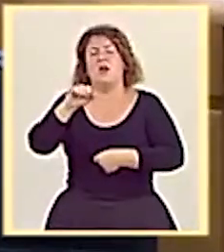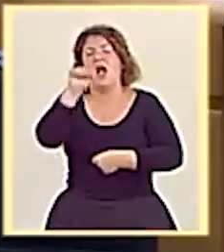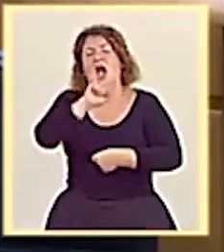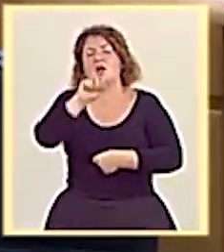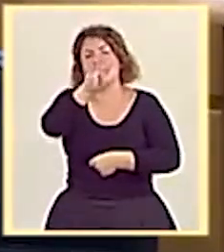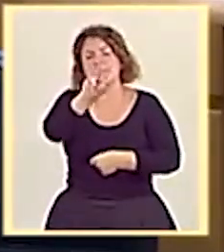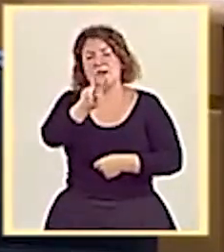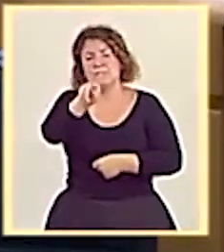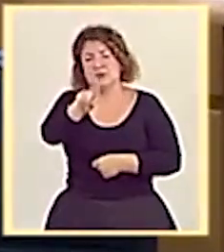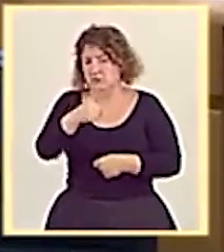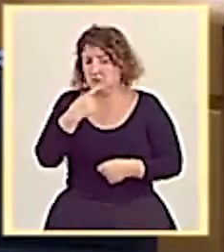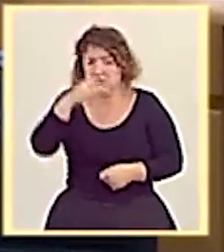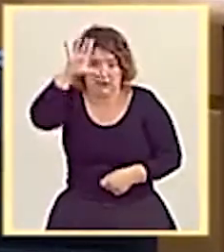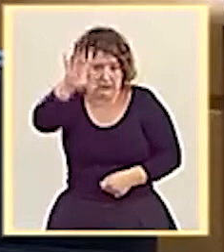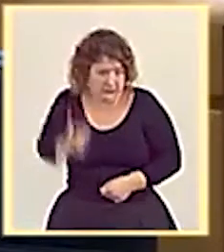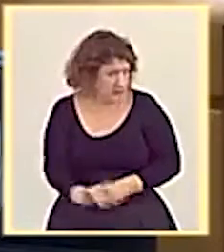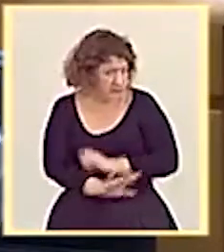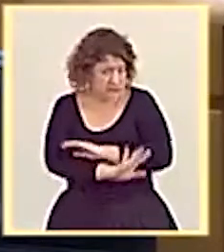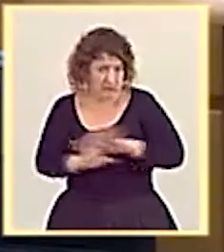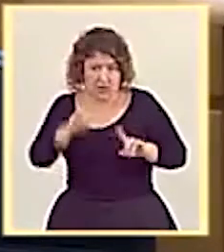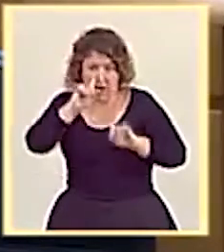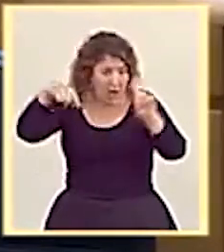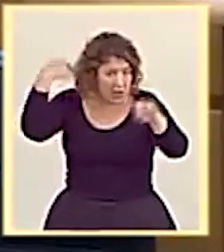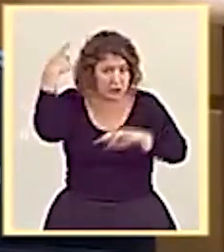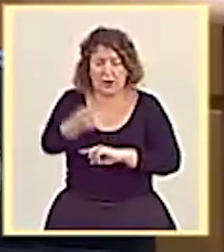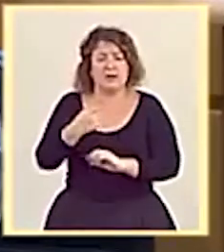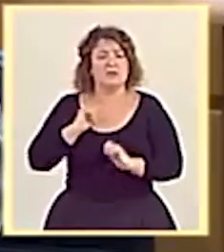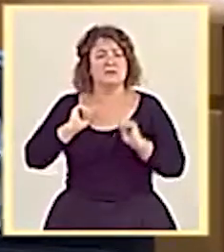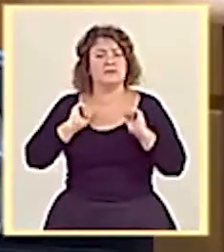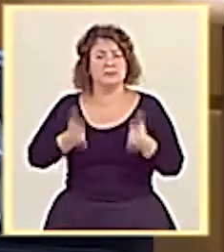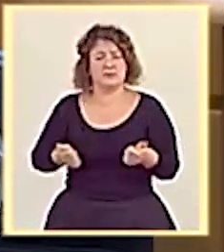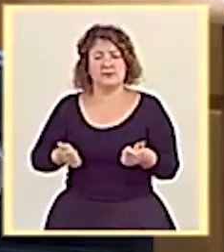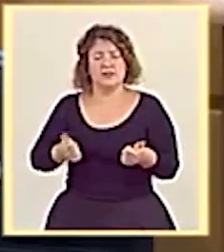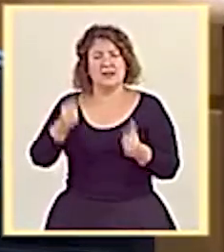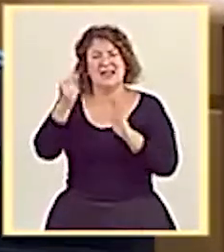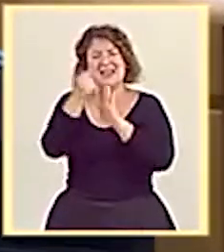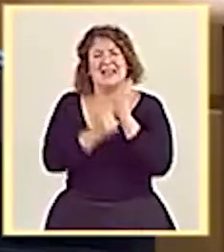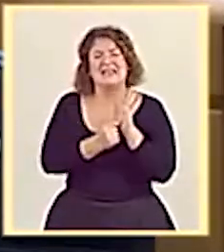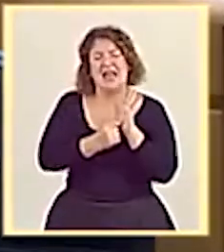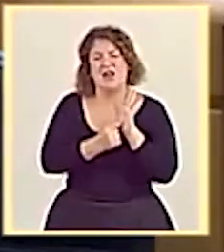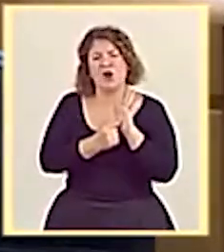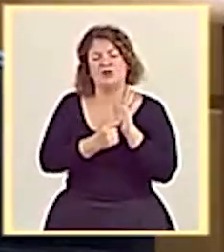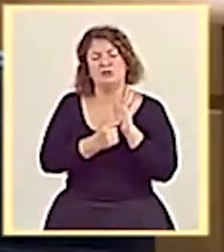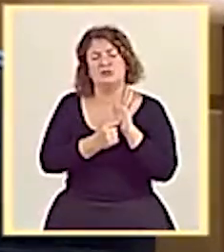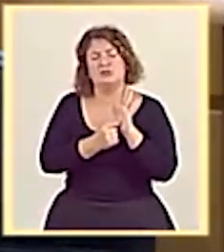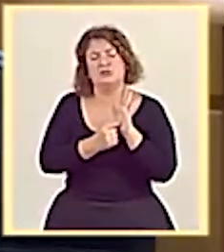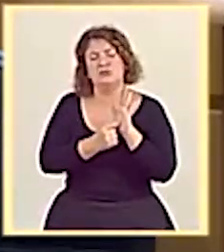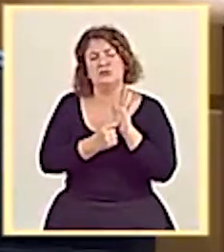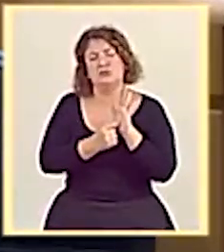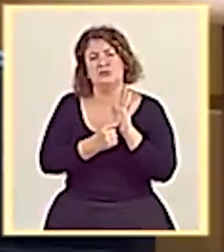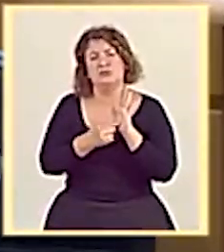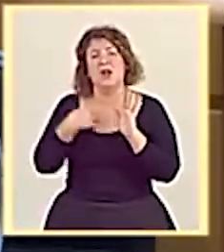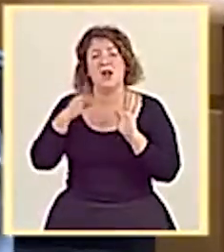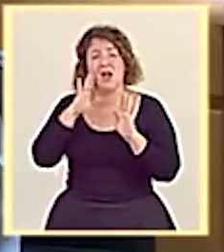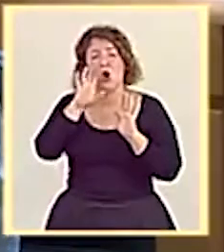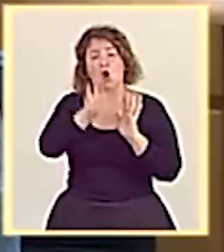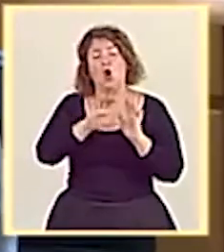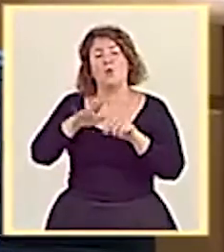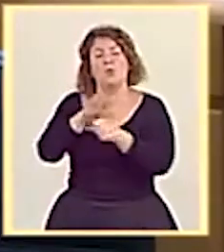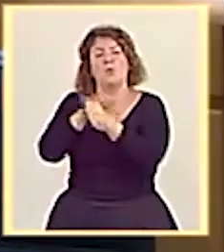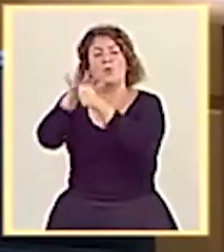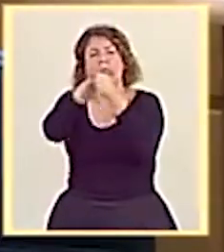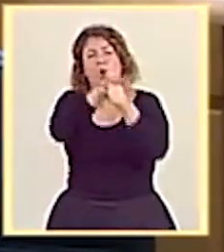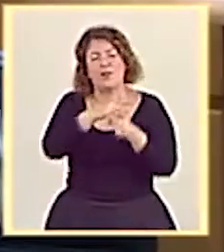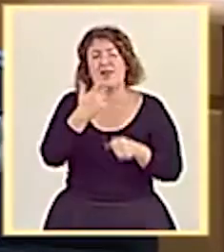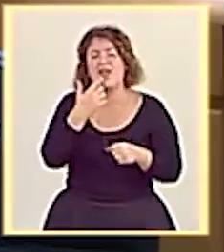Por tanto, rotundamente sí, para el año que viene se va a aplicar ese criterio en las provincias, como usted ha comentado, tanto de